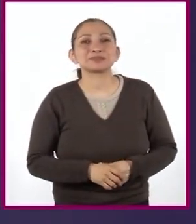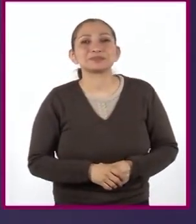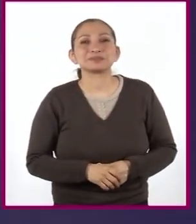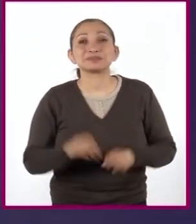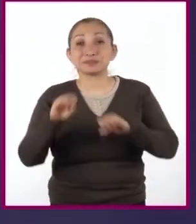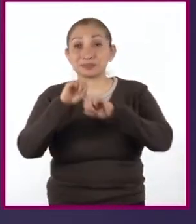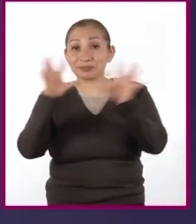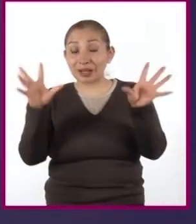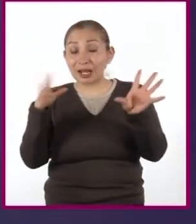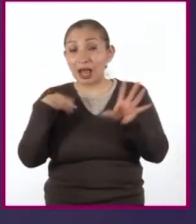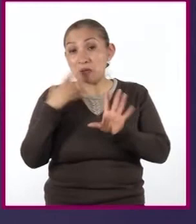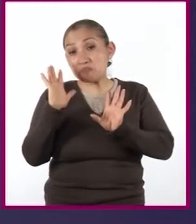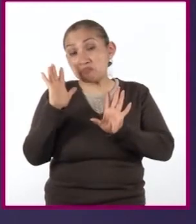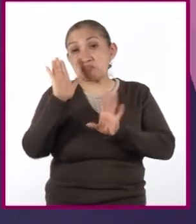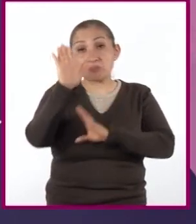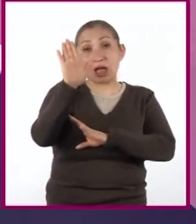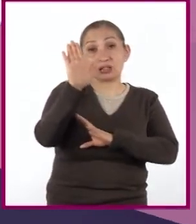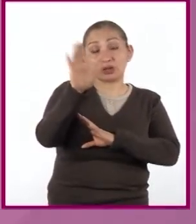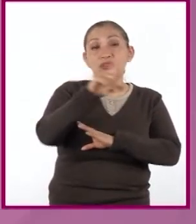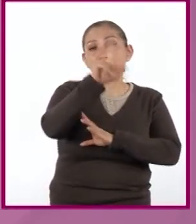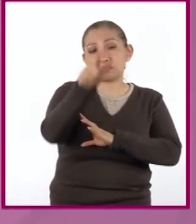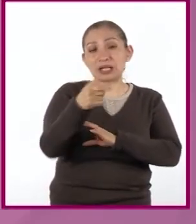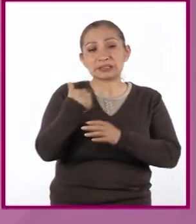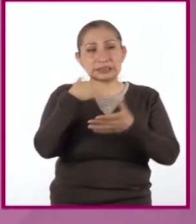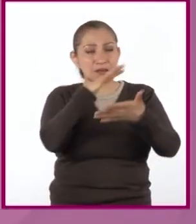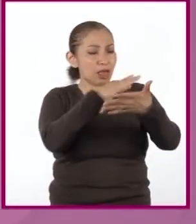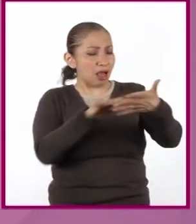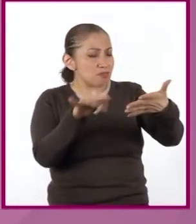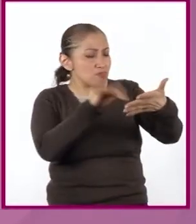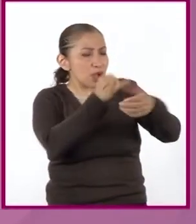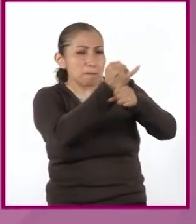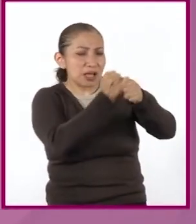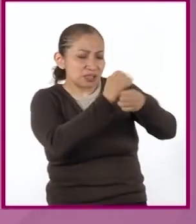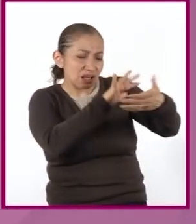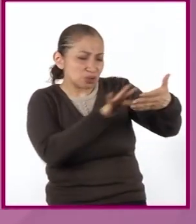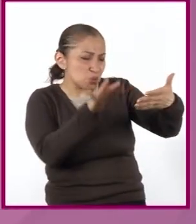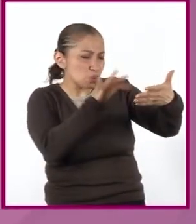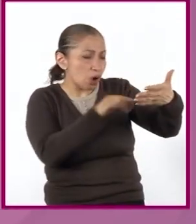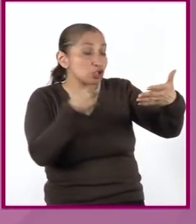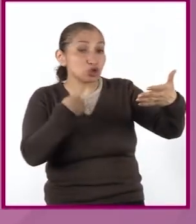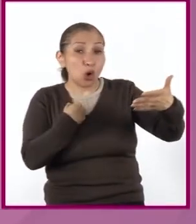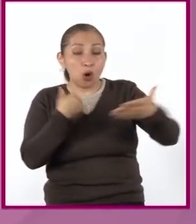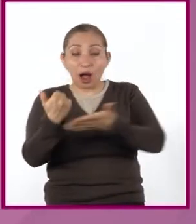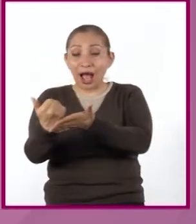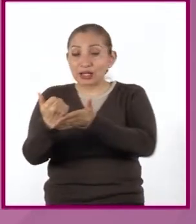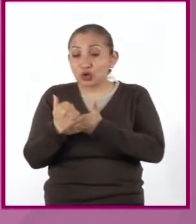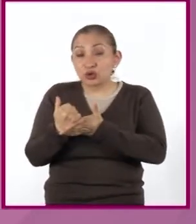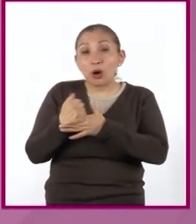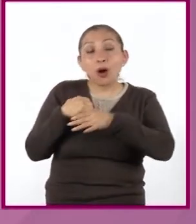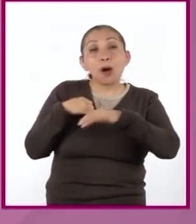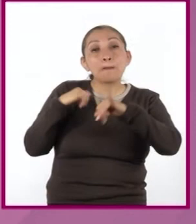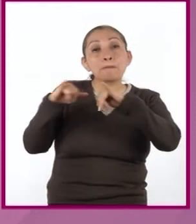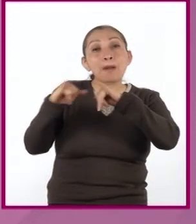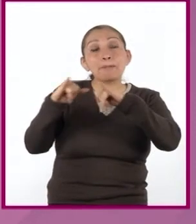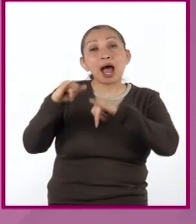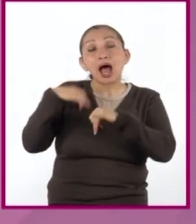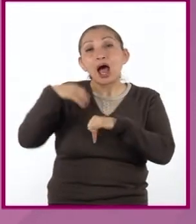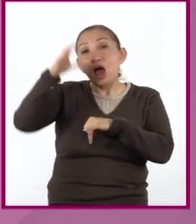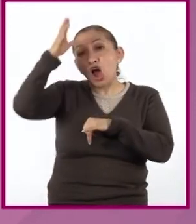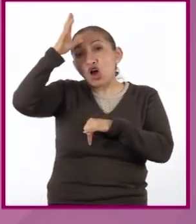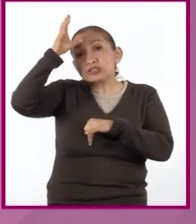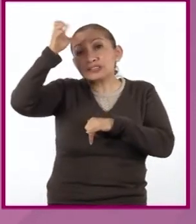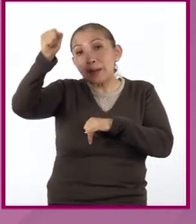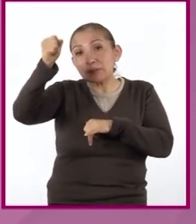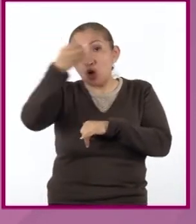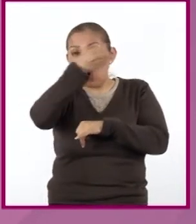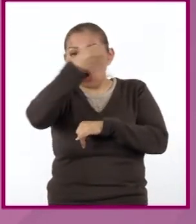supuesto. En lo particular, después de hacer una lectura y una investigación, yo me apoyo en los mapas conceptuales para guanizar